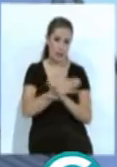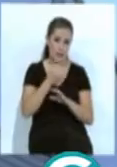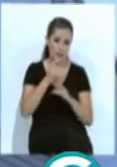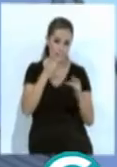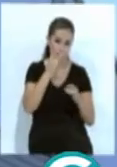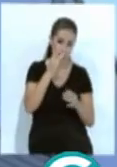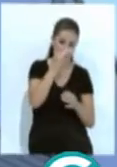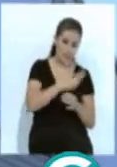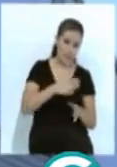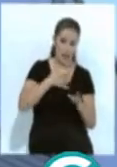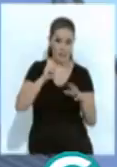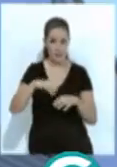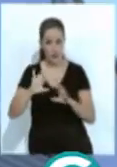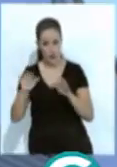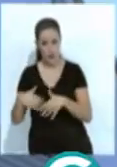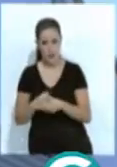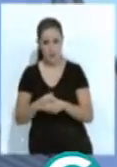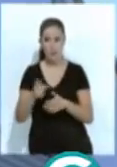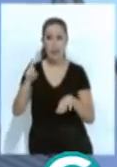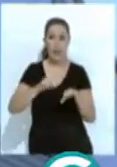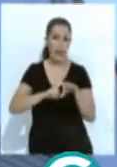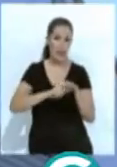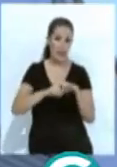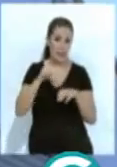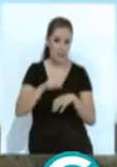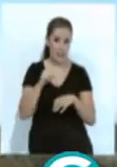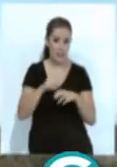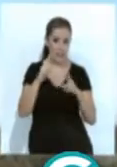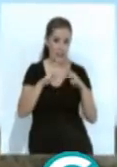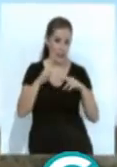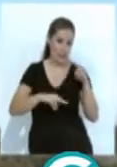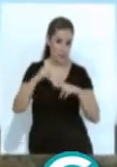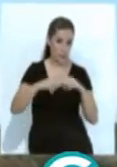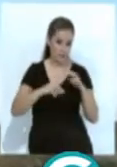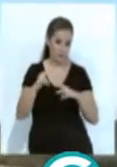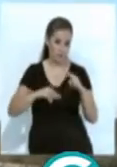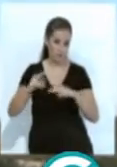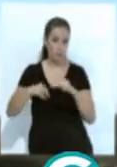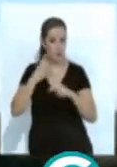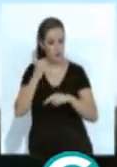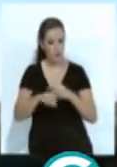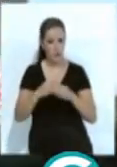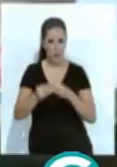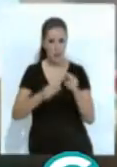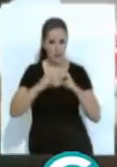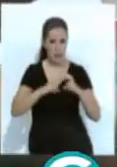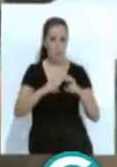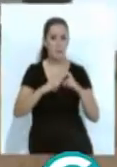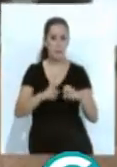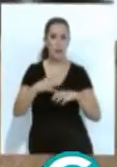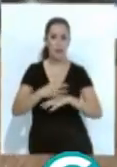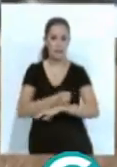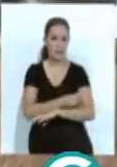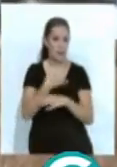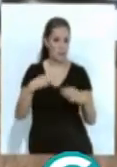Chiclana, San Fernando y Cádiz. Las características de esta infraestructura permiten la capacidad de albergar el tranvía, los trenes